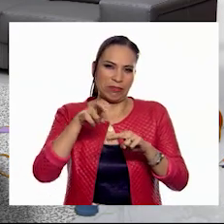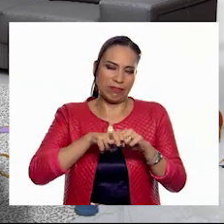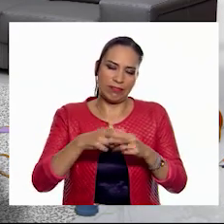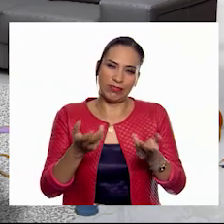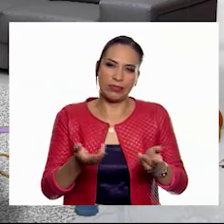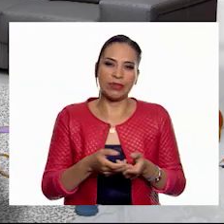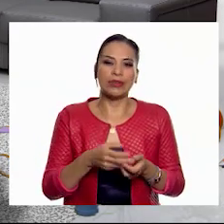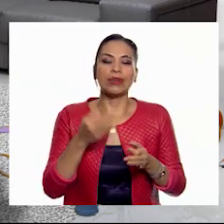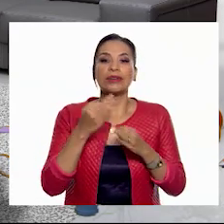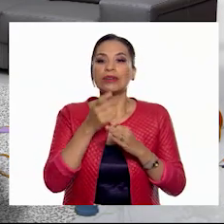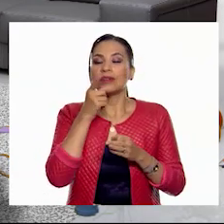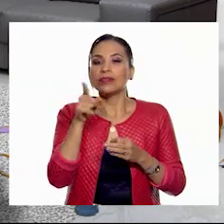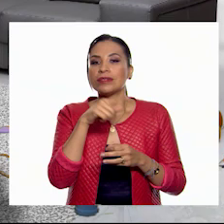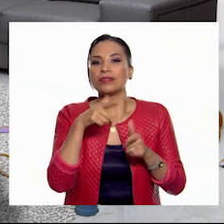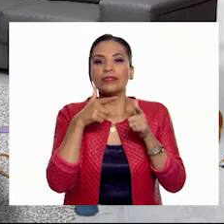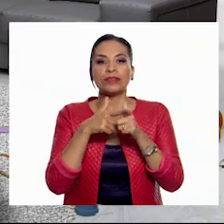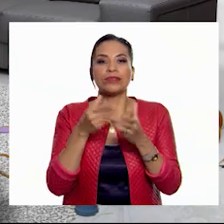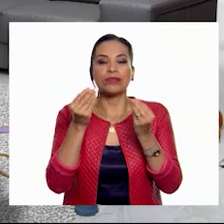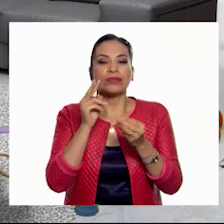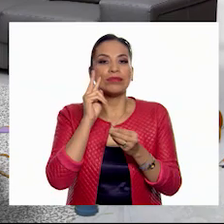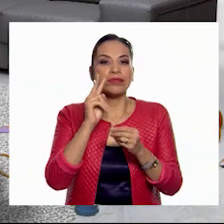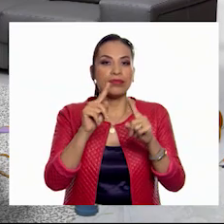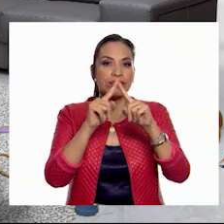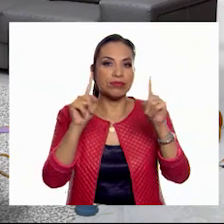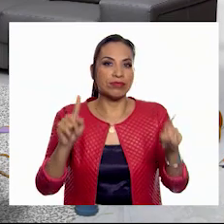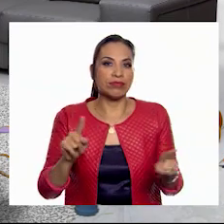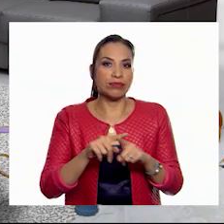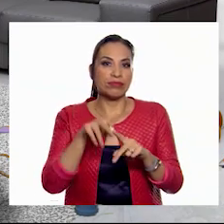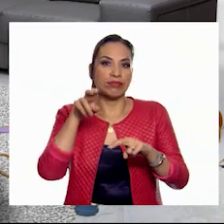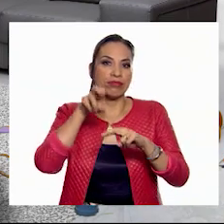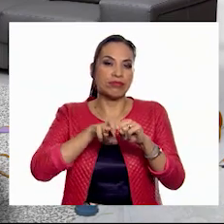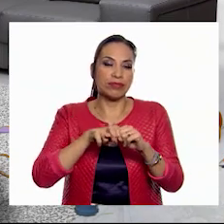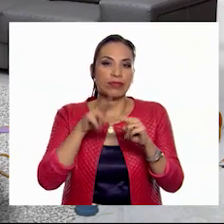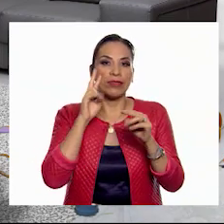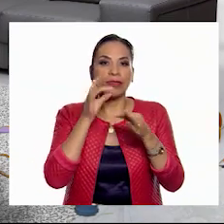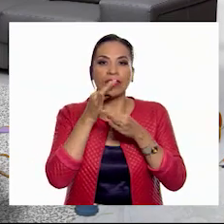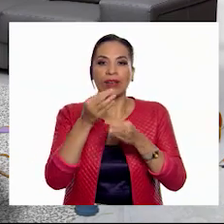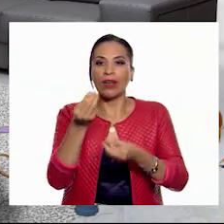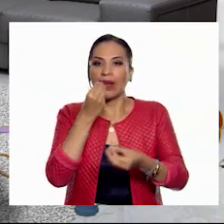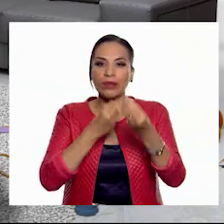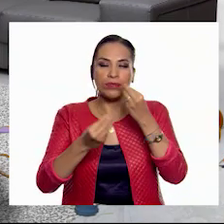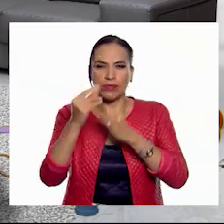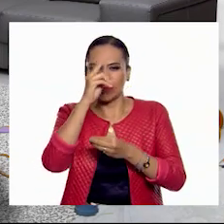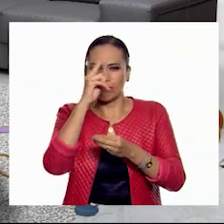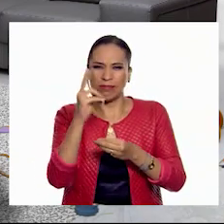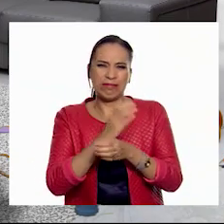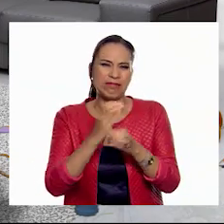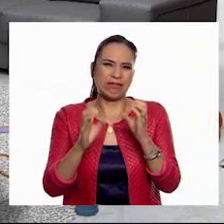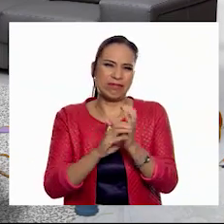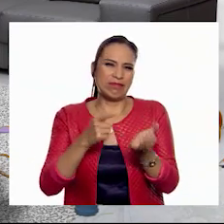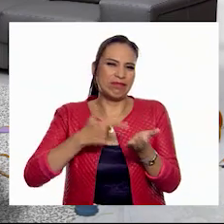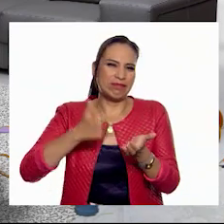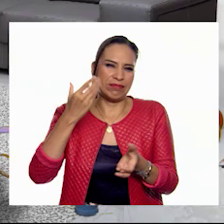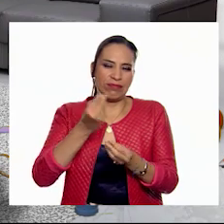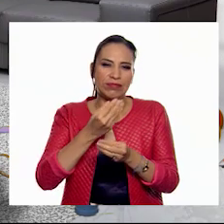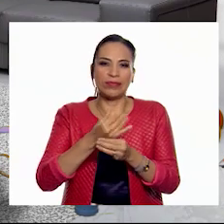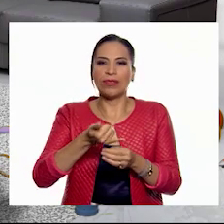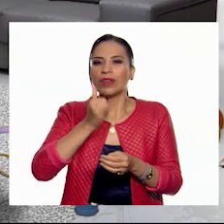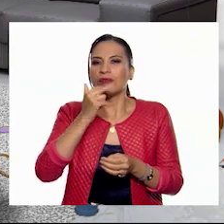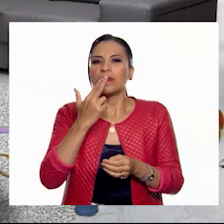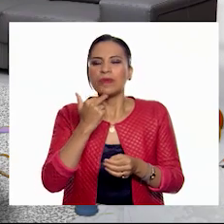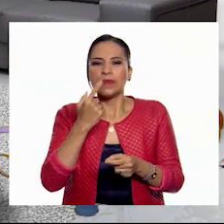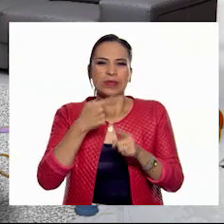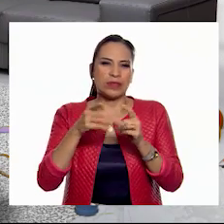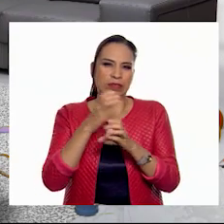Aquí dice que los mantiene mucho tiempo frente a la pantalla. Les ofrece alimentos ultra procesados y bebidas muy azucaradas.